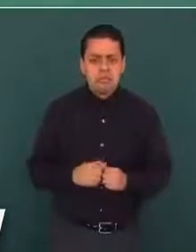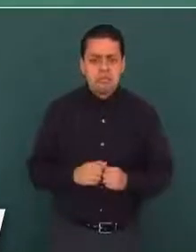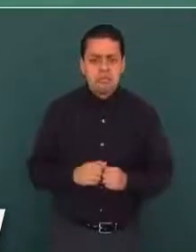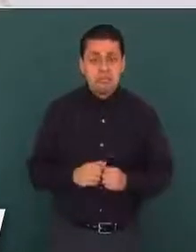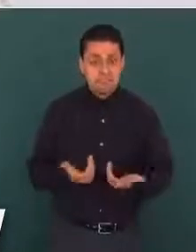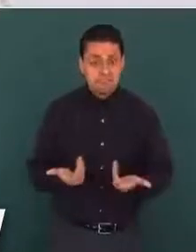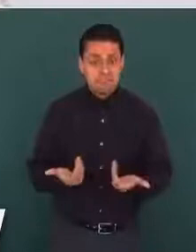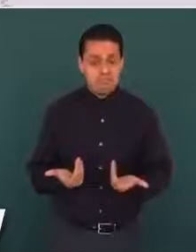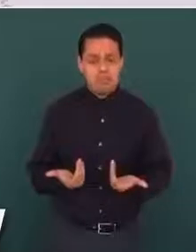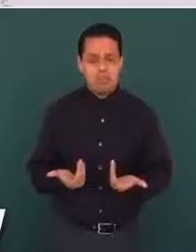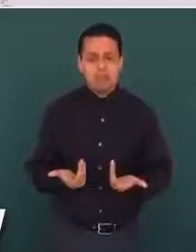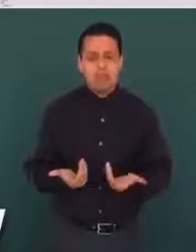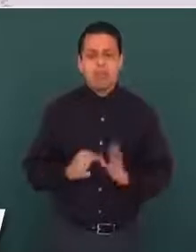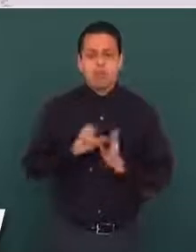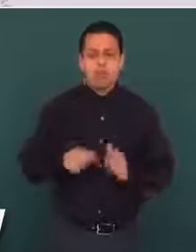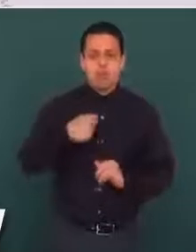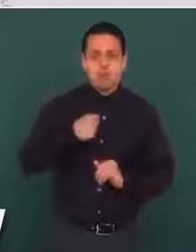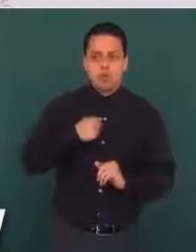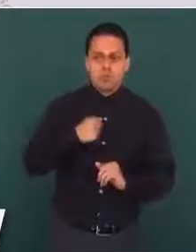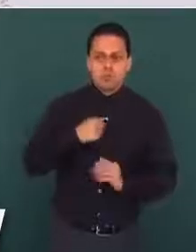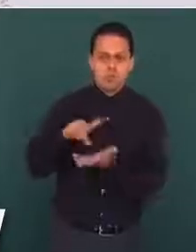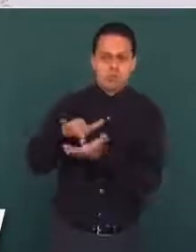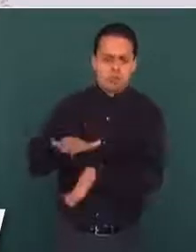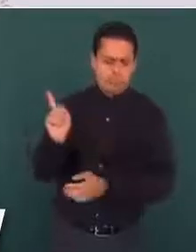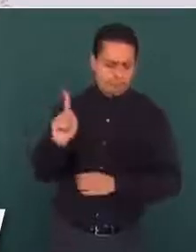Si no participaron,